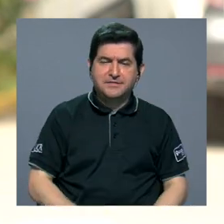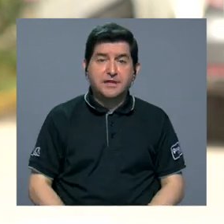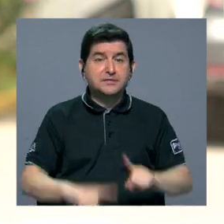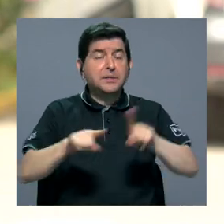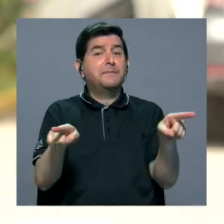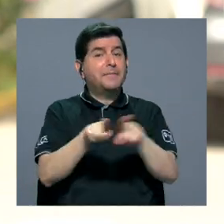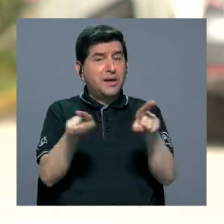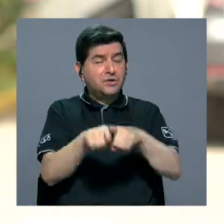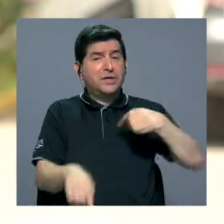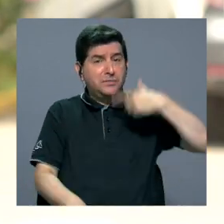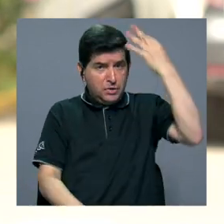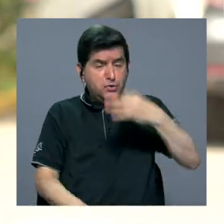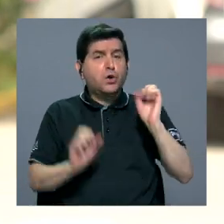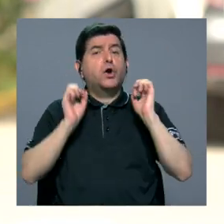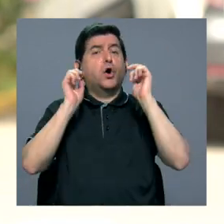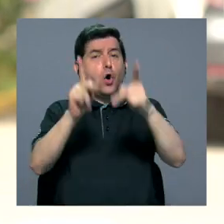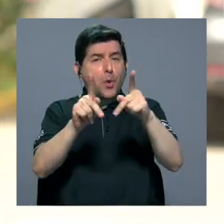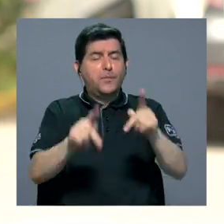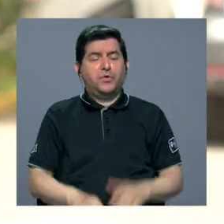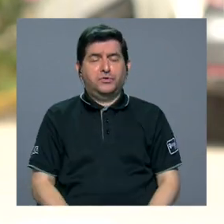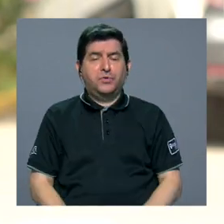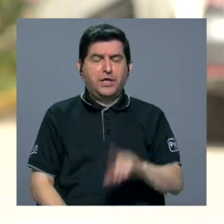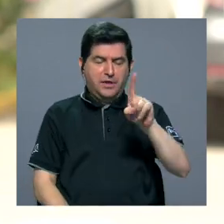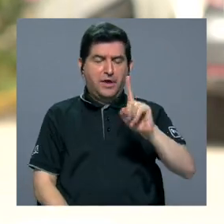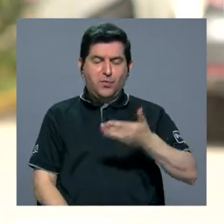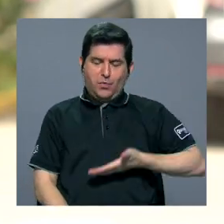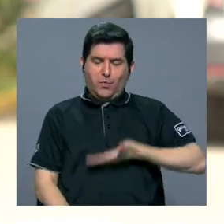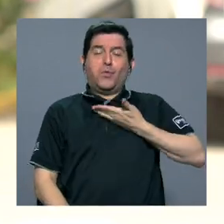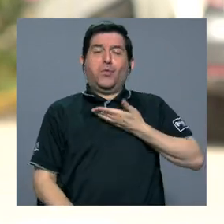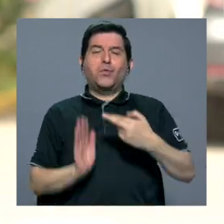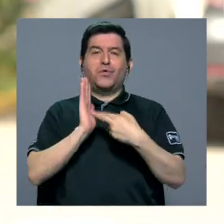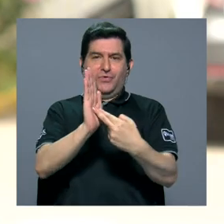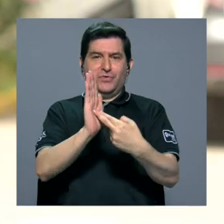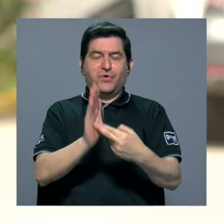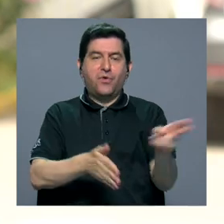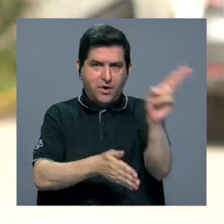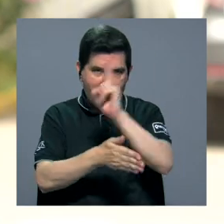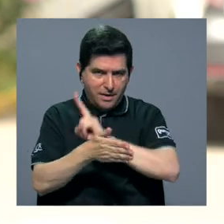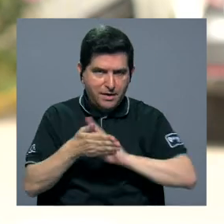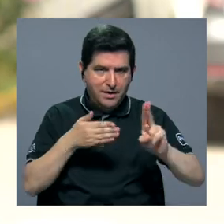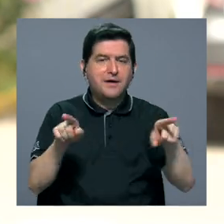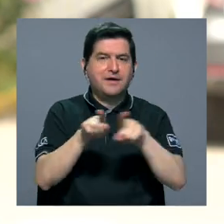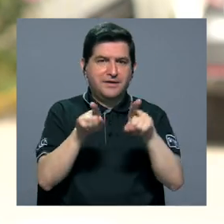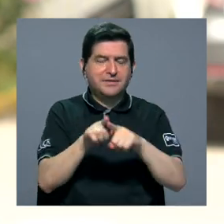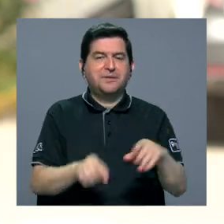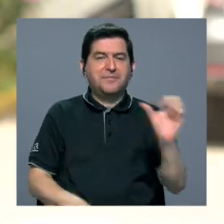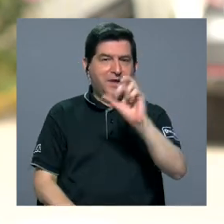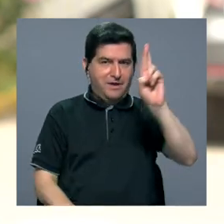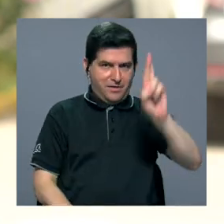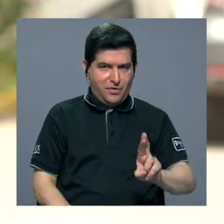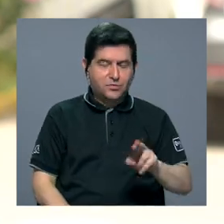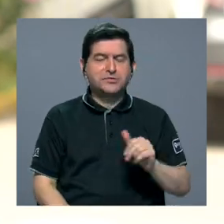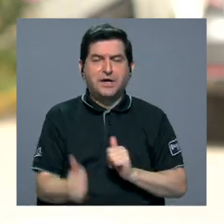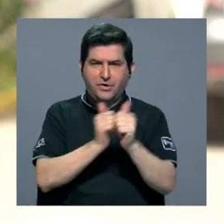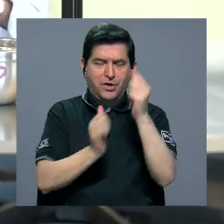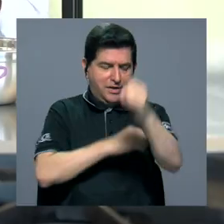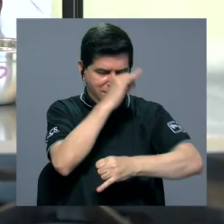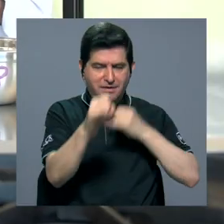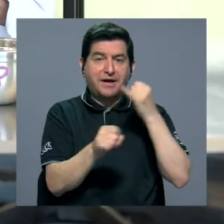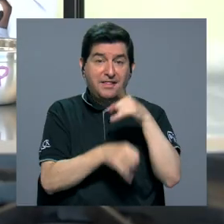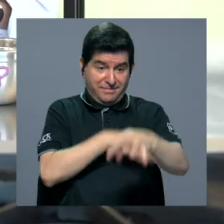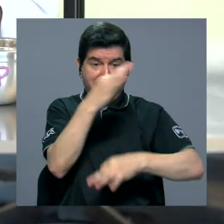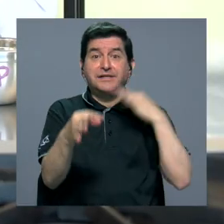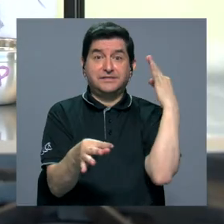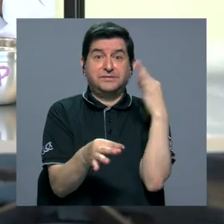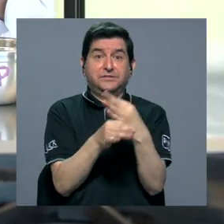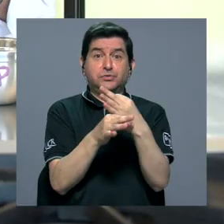también creo que es una oportunidad increíble y un orgullo representar no solo a la universidad, sino también a Costa Rica en un concurso internacional de este